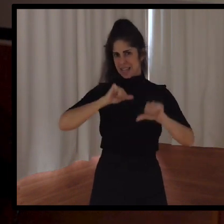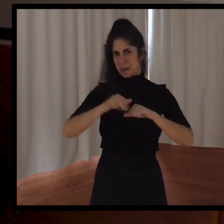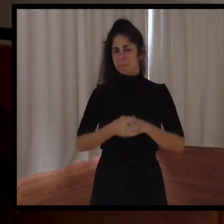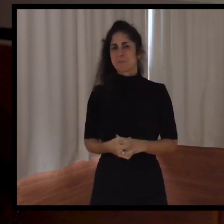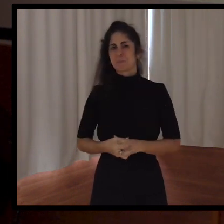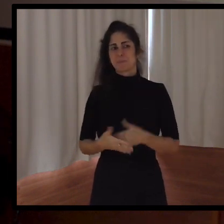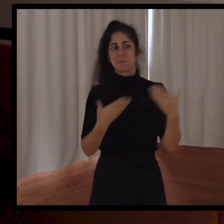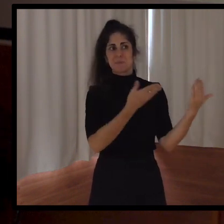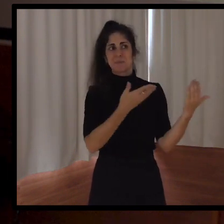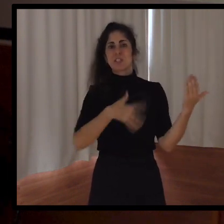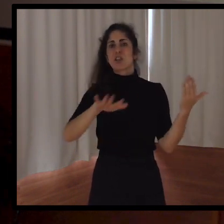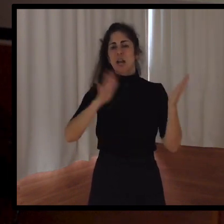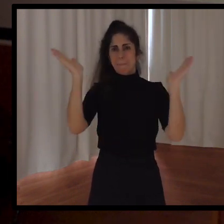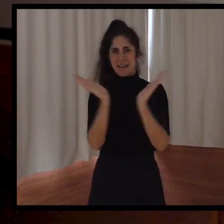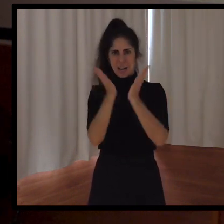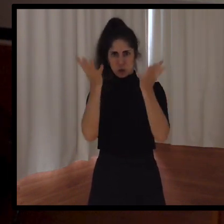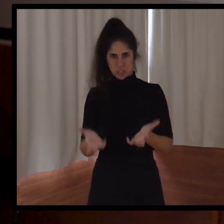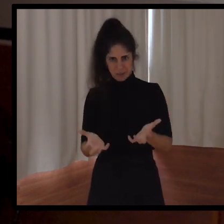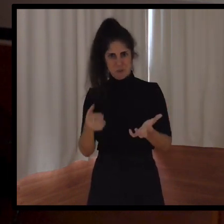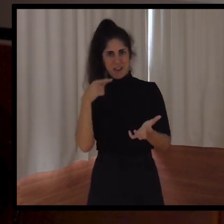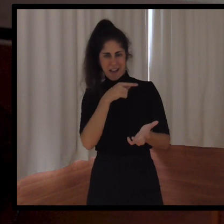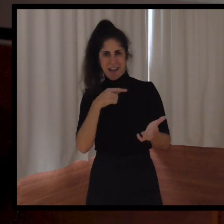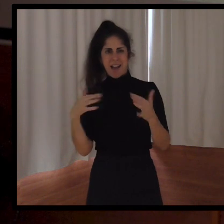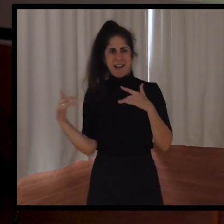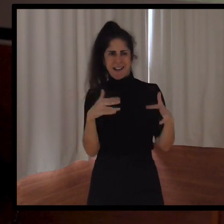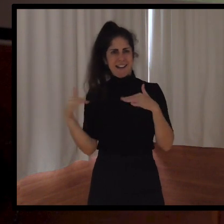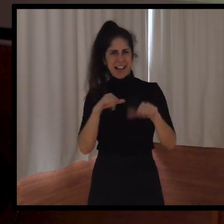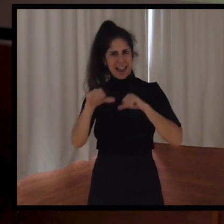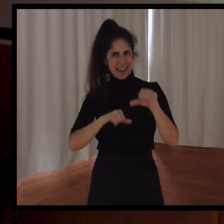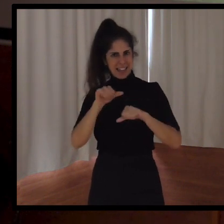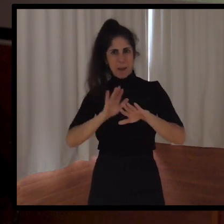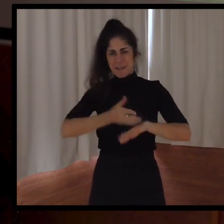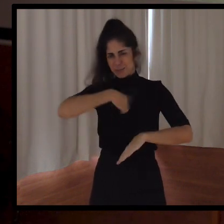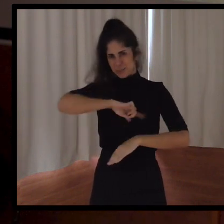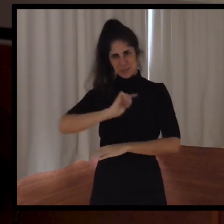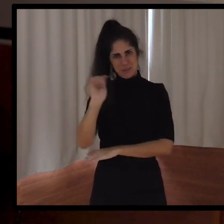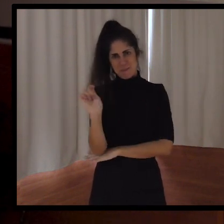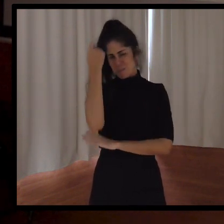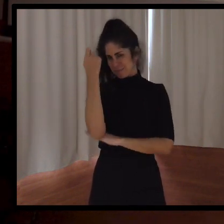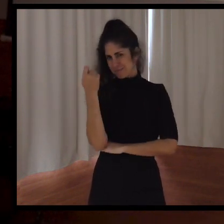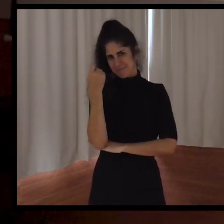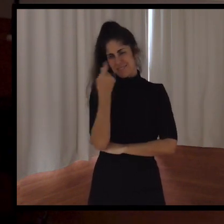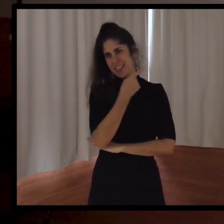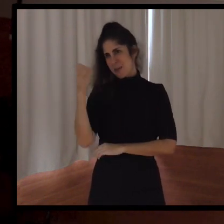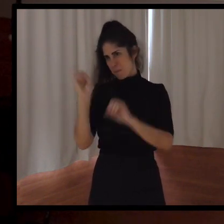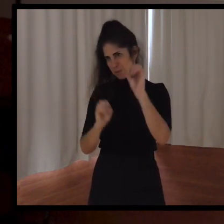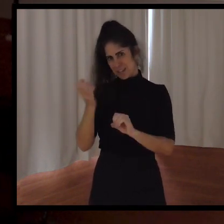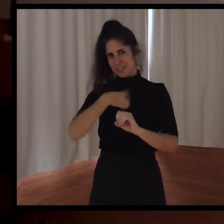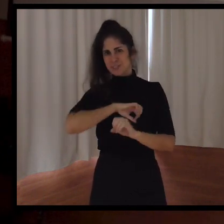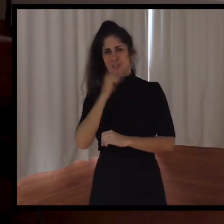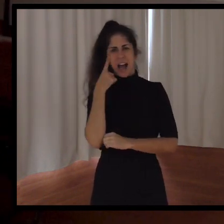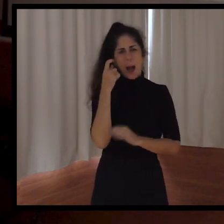un súper éxito. No miramos el tema de resultados, evidentemente no es nuestra faceta, pero sí fue un éxito porque